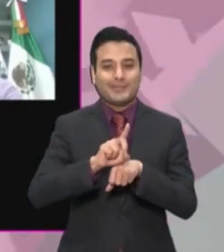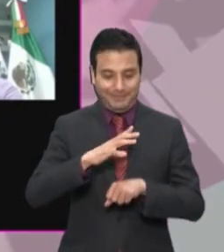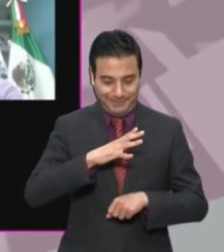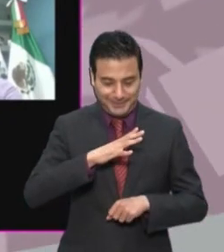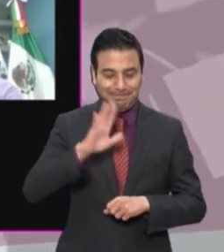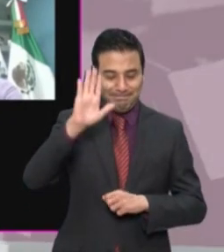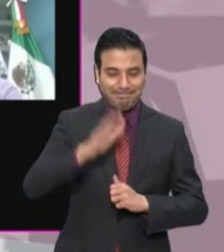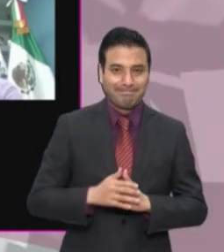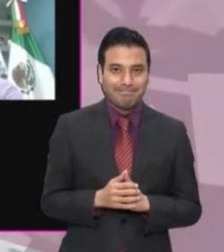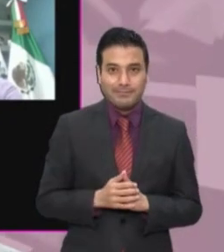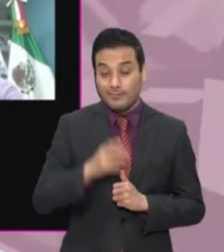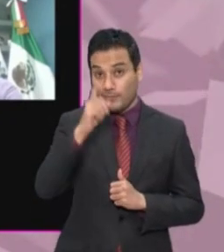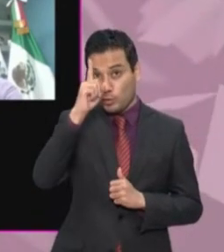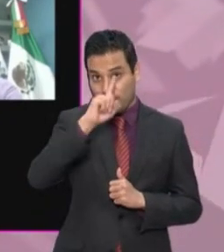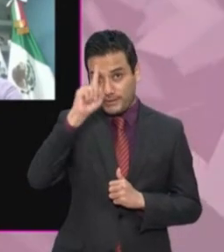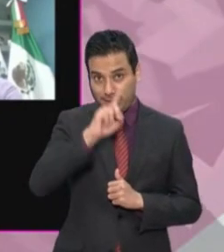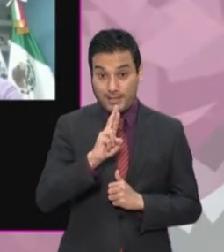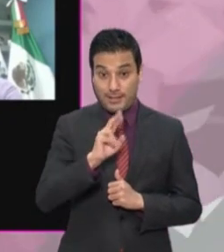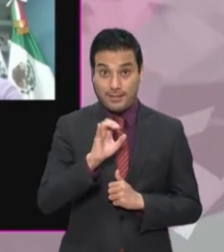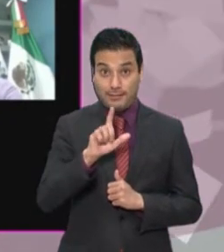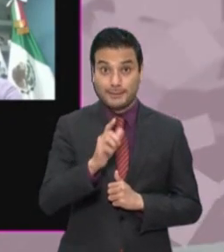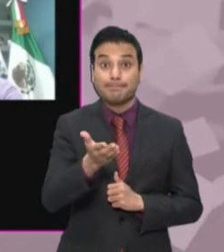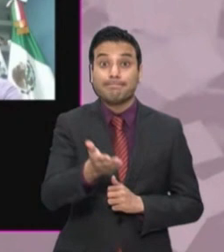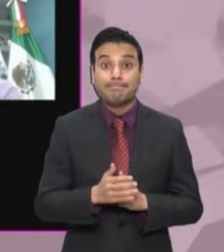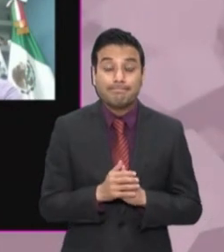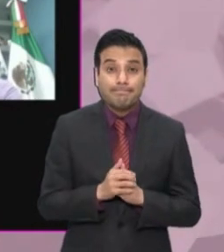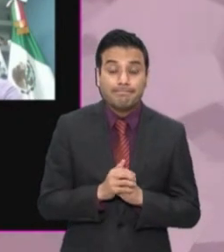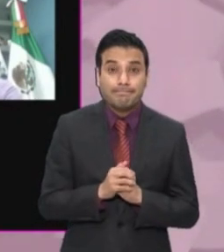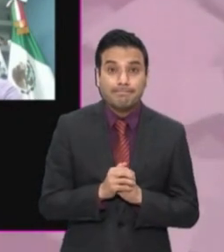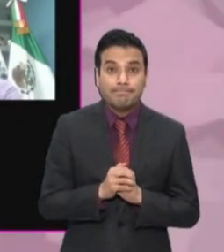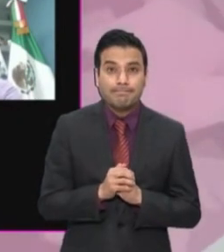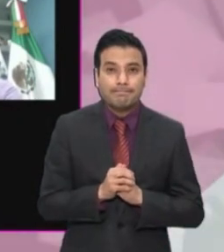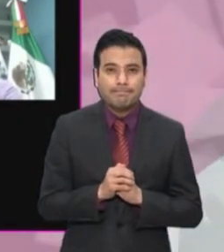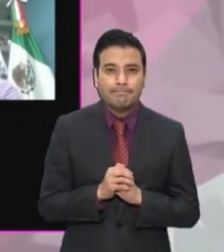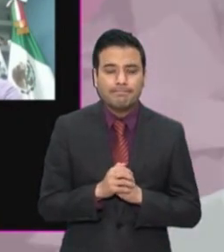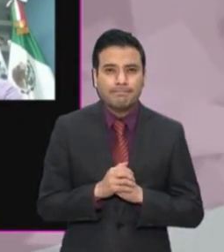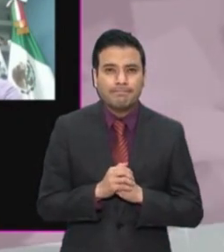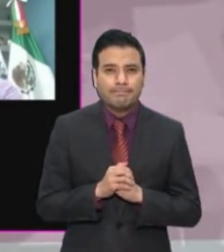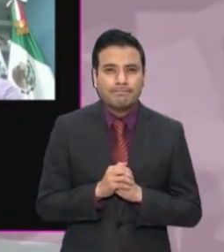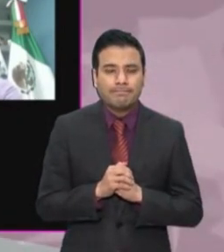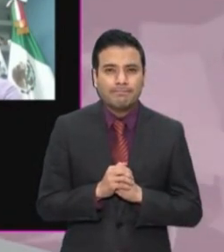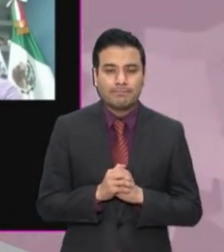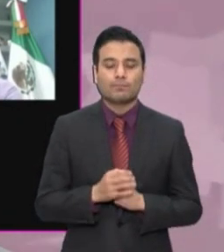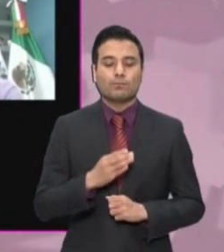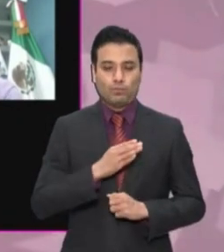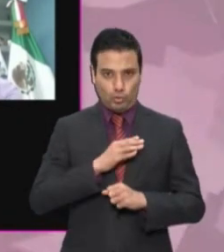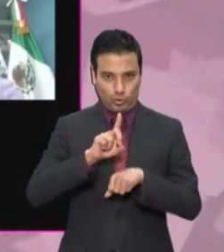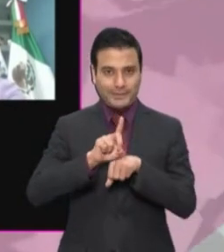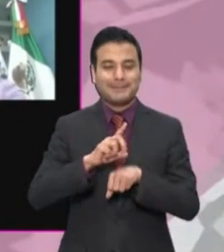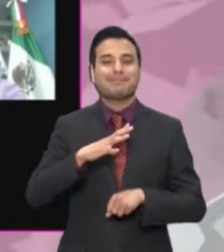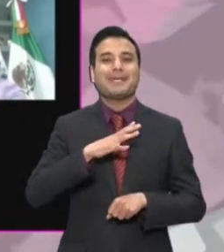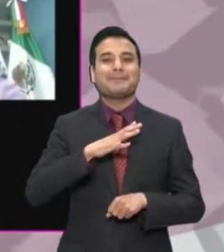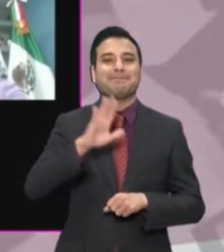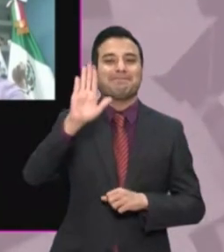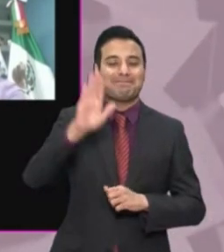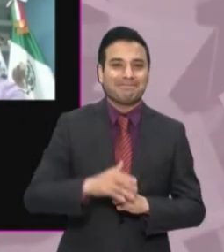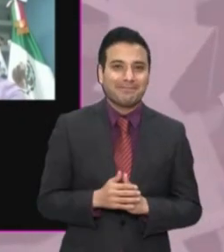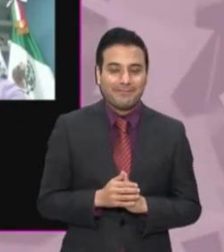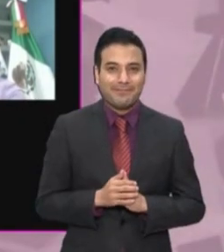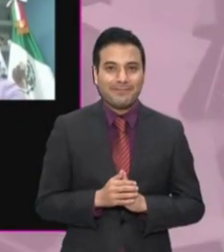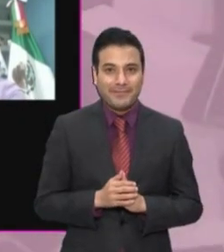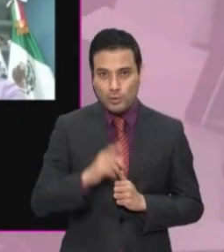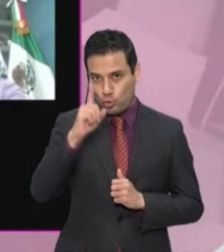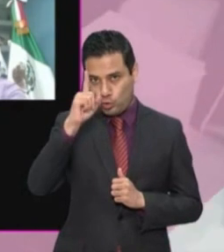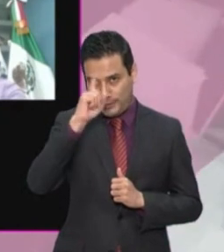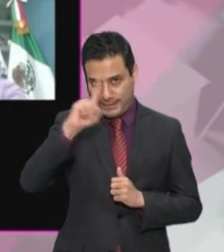capacidad económica, a Paloma Rachel Aguilar Correa y a Luz María Lastras Martínez, les estableció la misma penalización